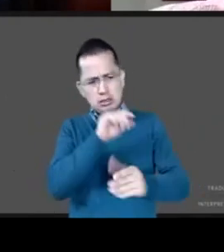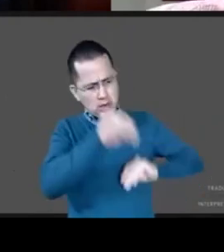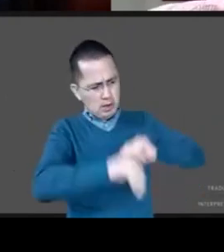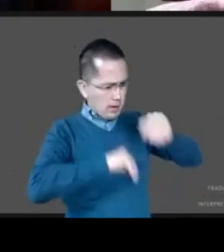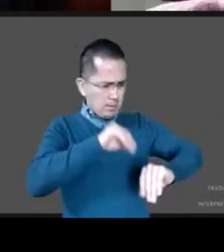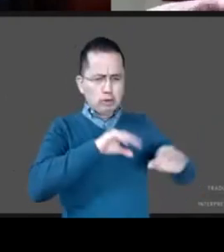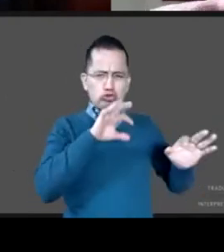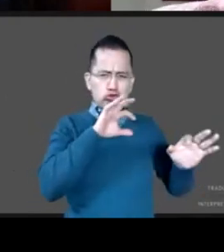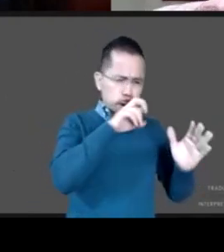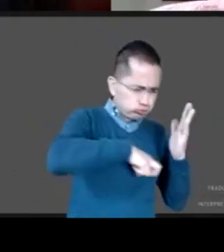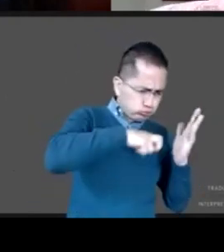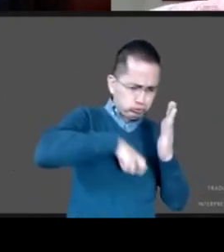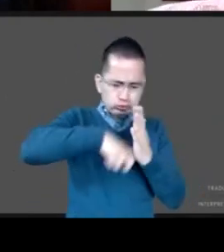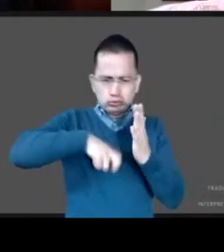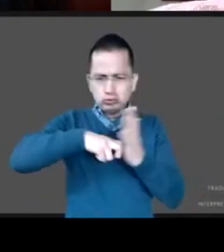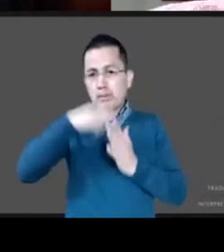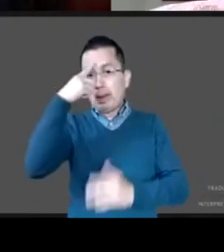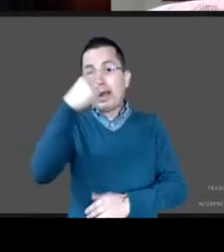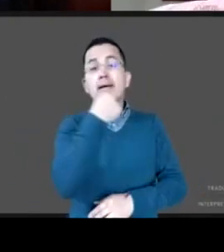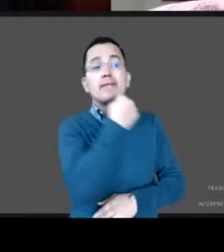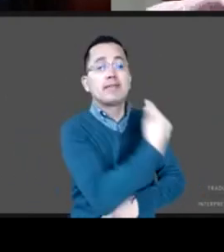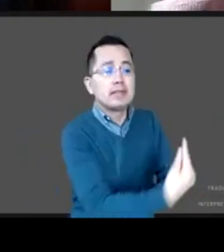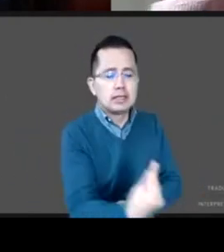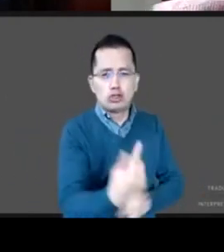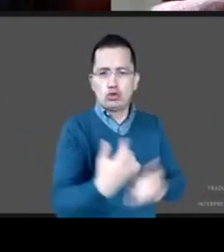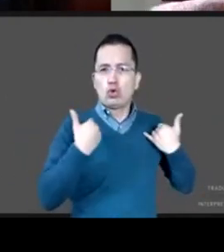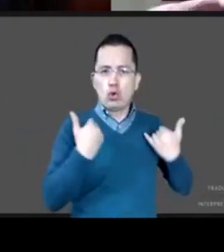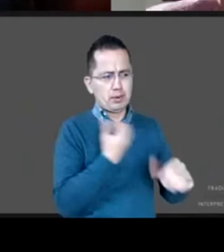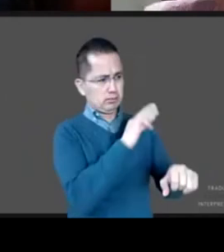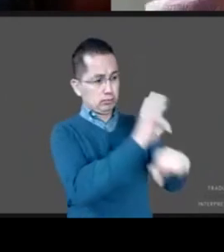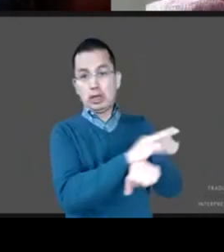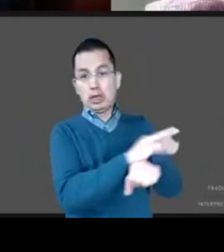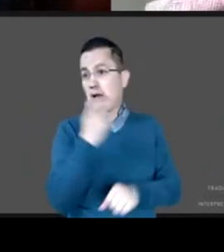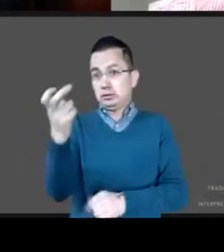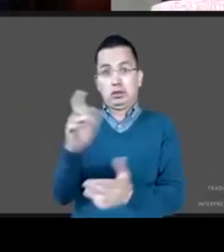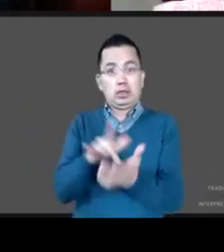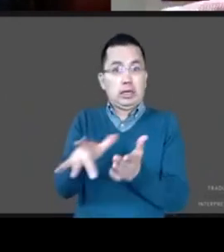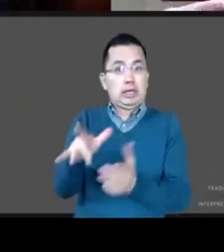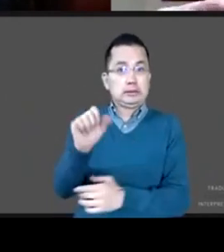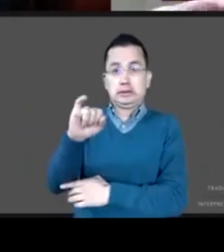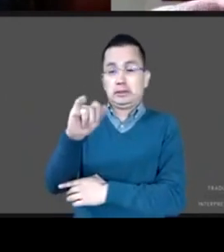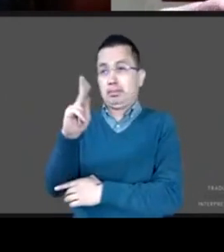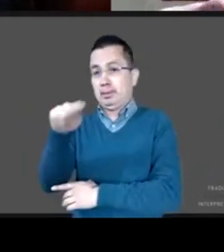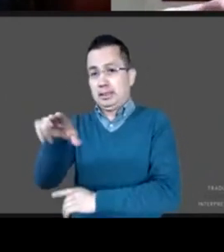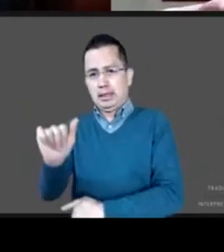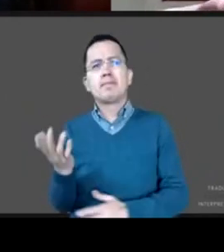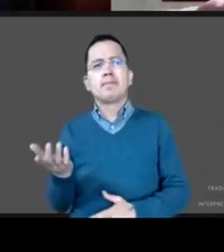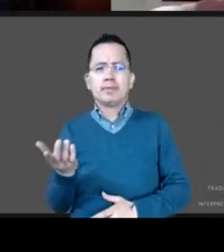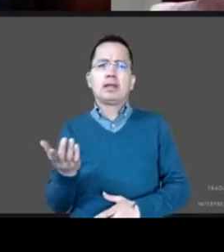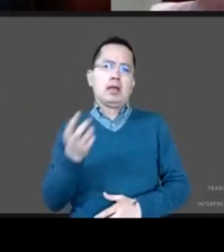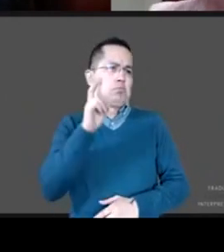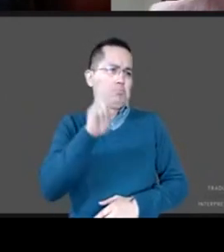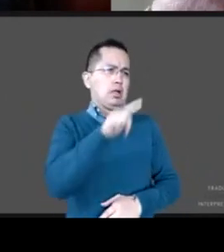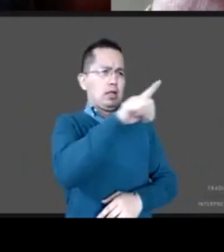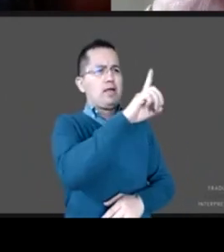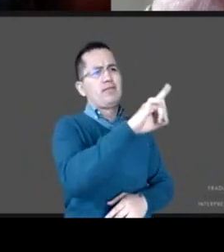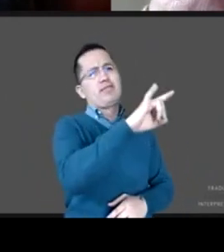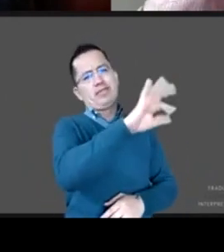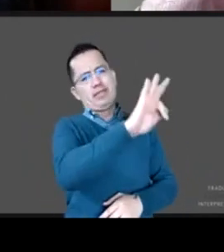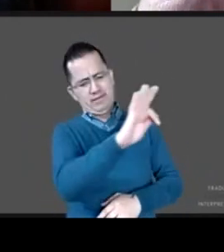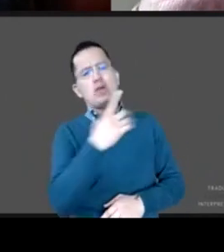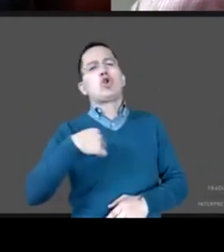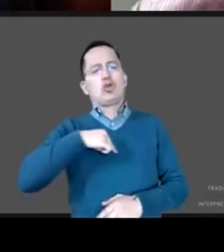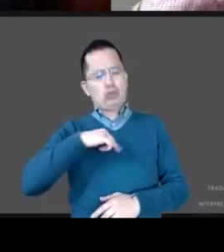sobre la protección a niñas, niños y adolescentes. Claramente en el DIF, les comento, también hemos tenido un acercamiento